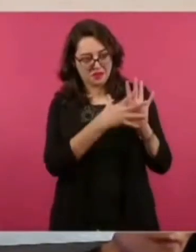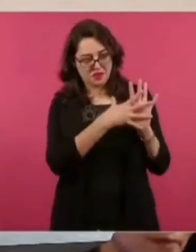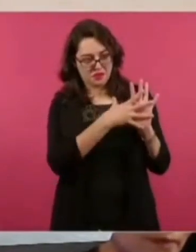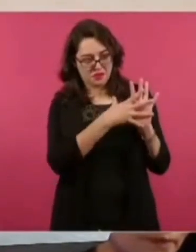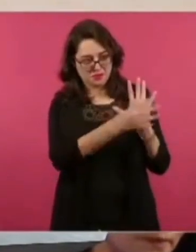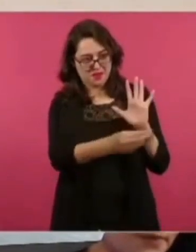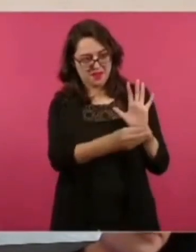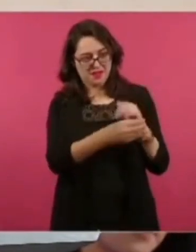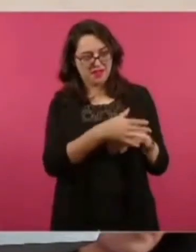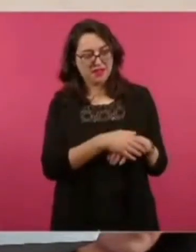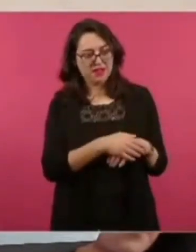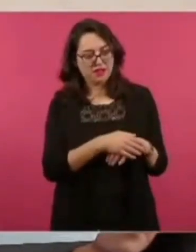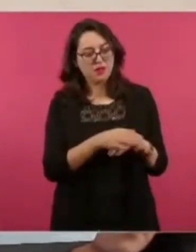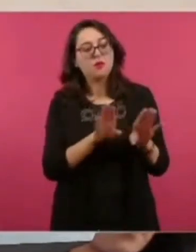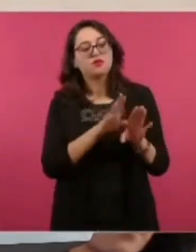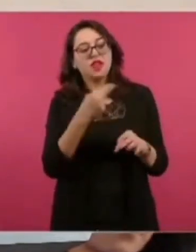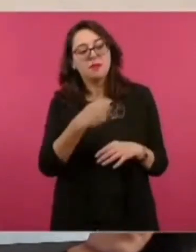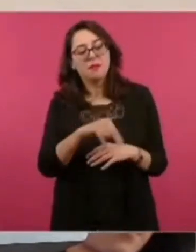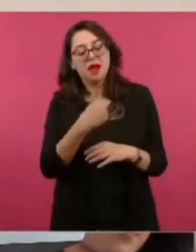la intelectualidad, sí, Krause.